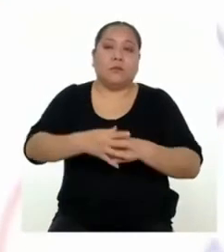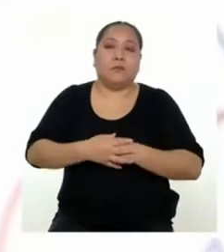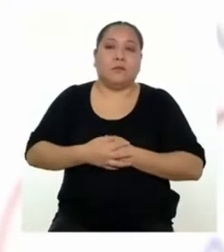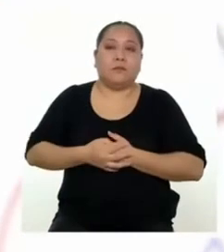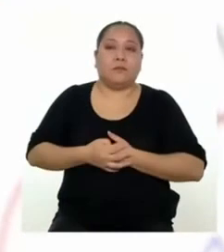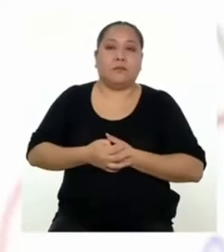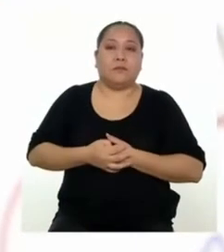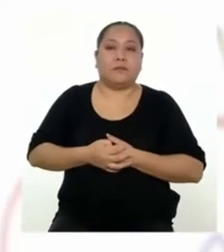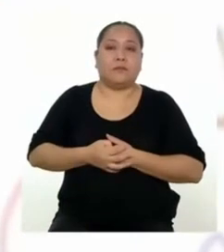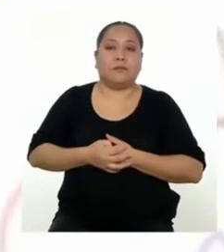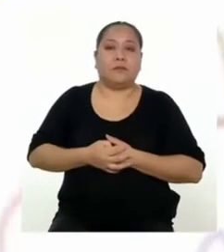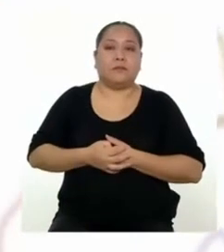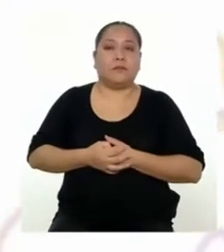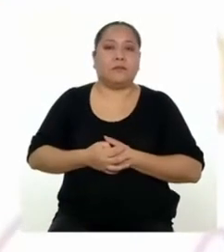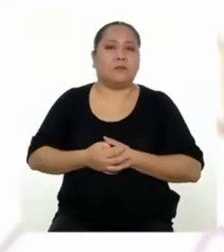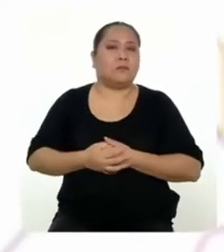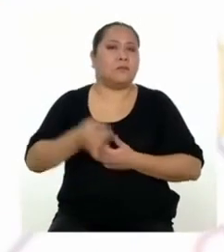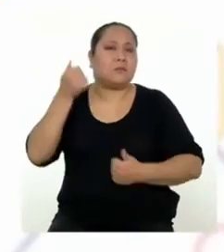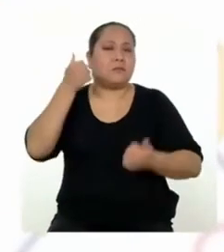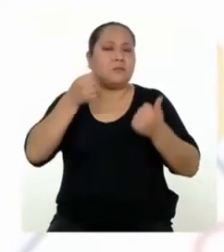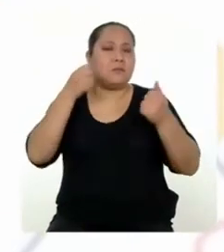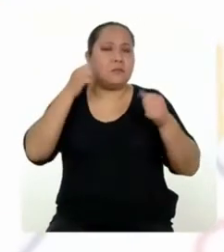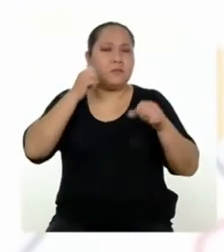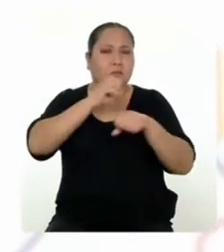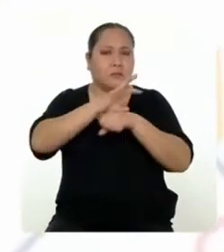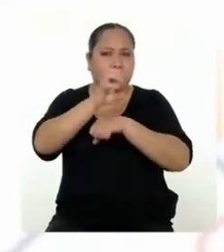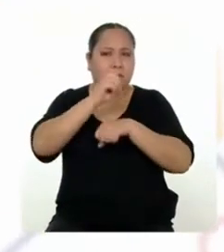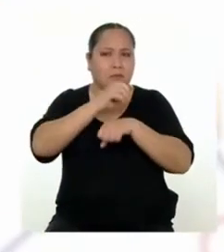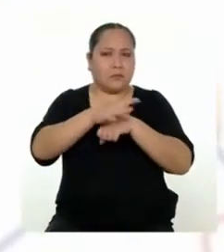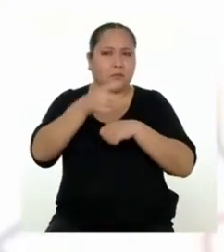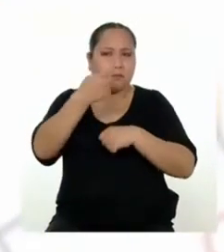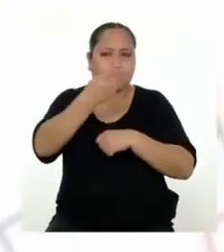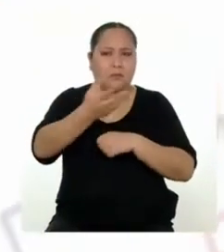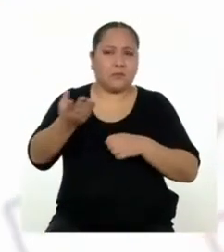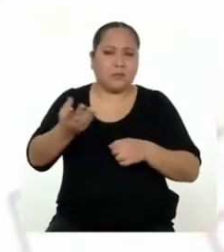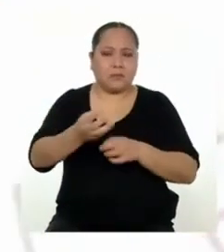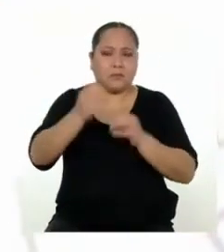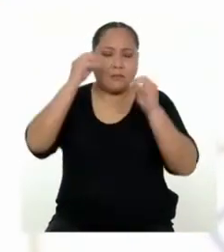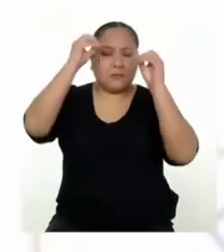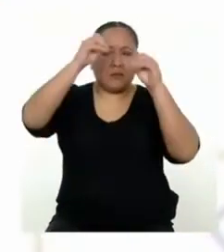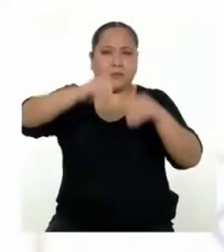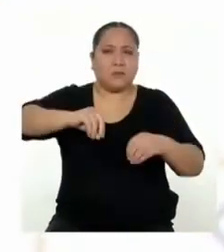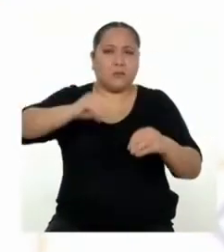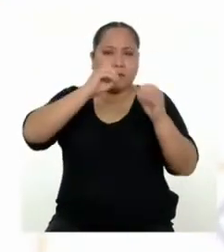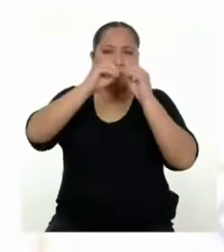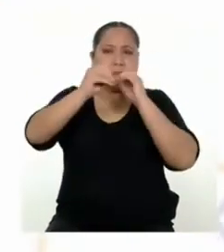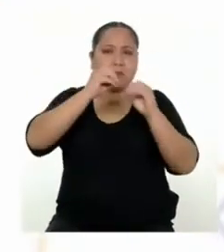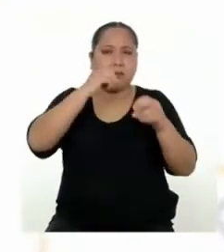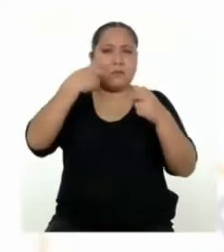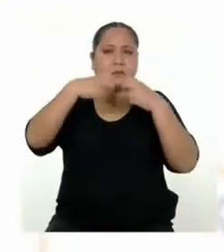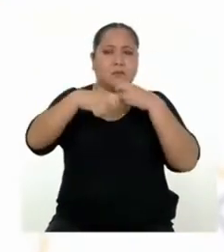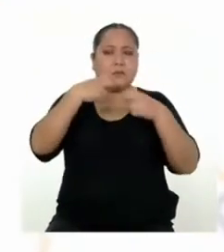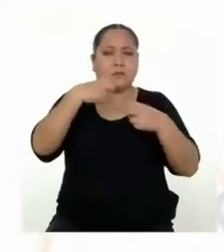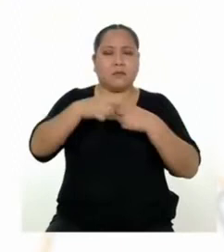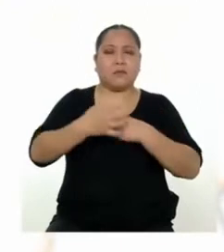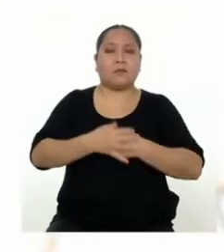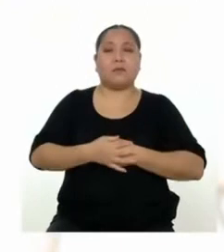¿qué recomendaciones plantearían para resolver los problemas?